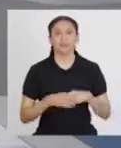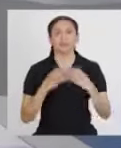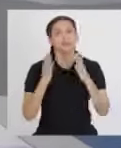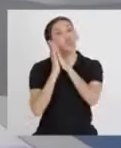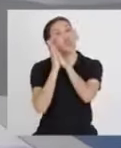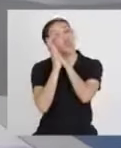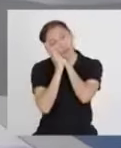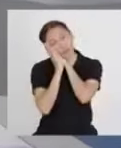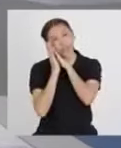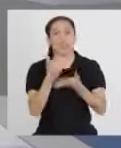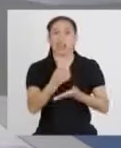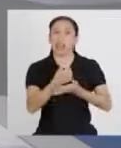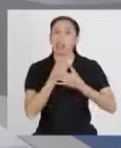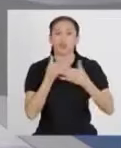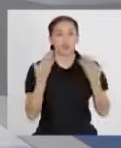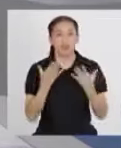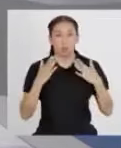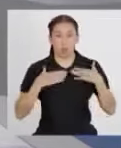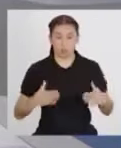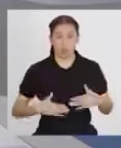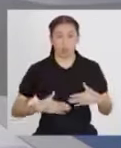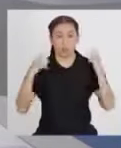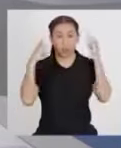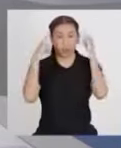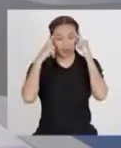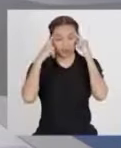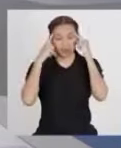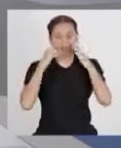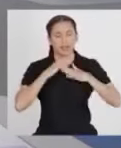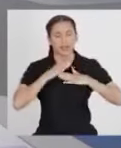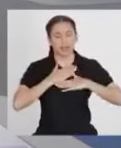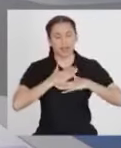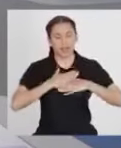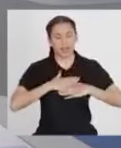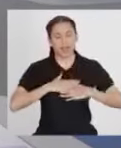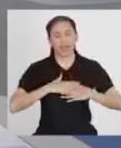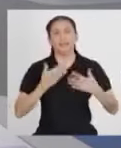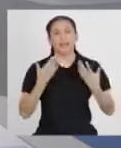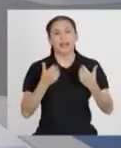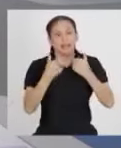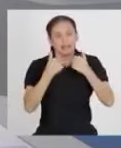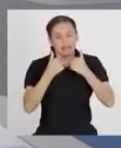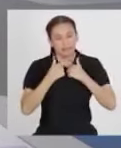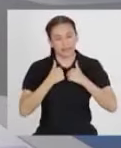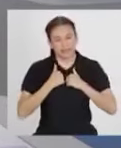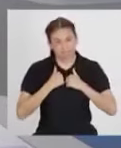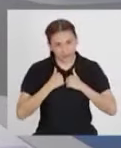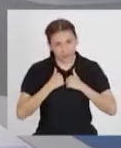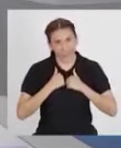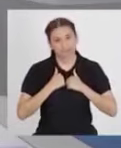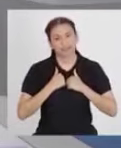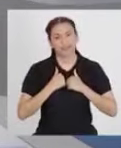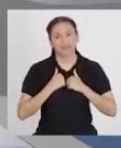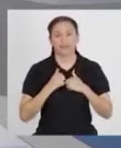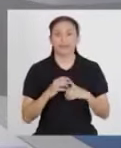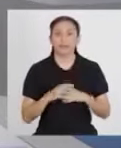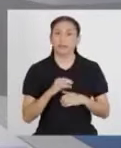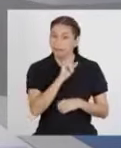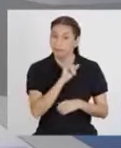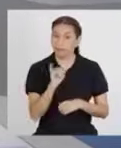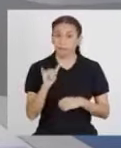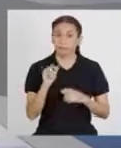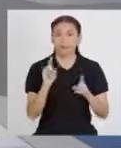Dormir sirve para que el cuerpo y la mente tengan la oportunidad de descansar